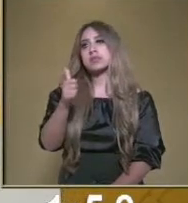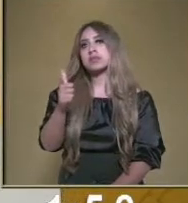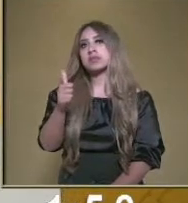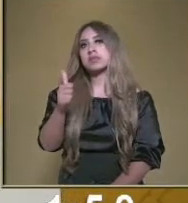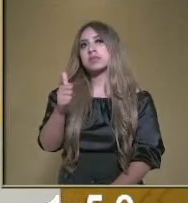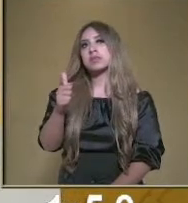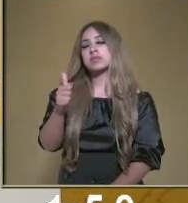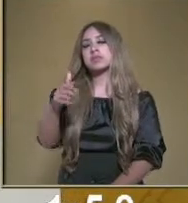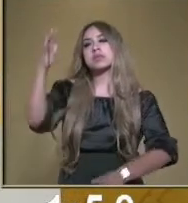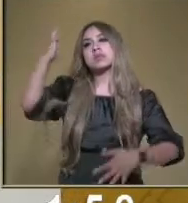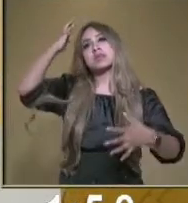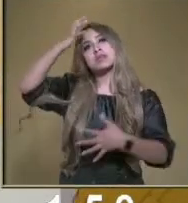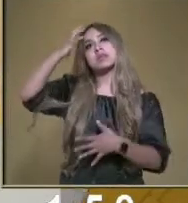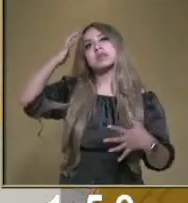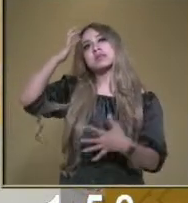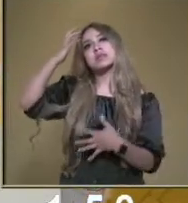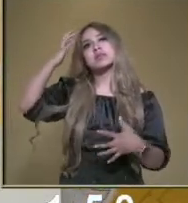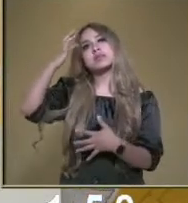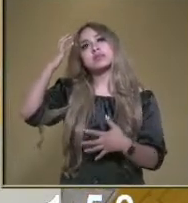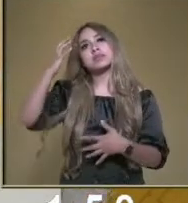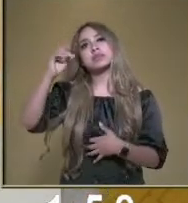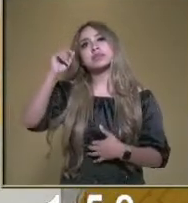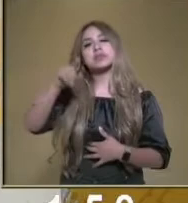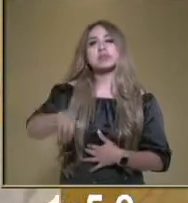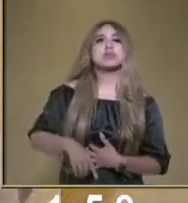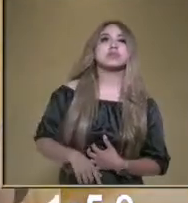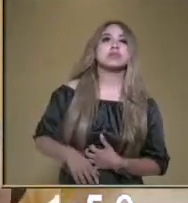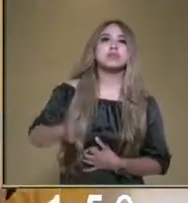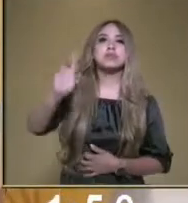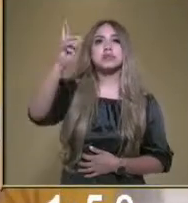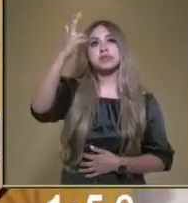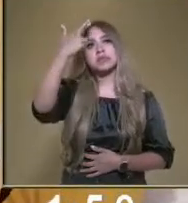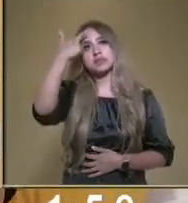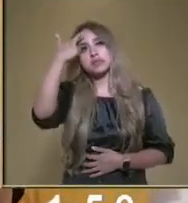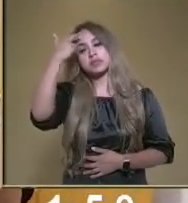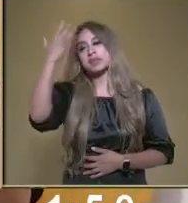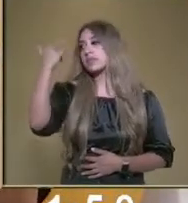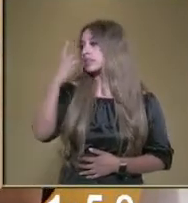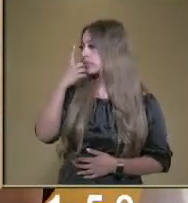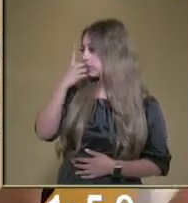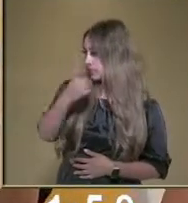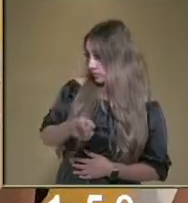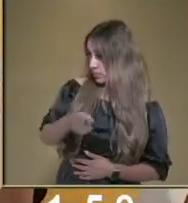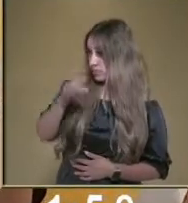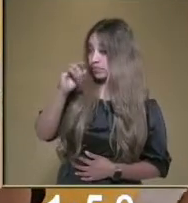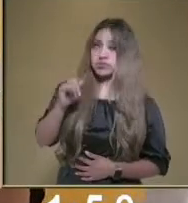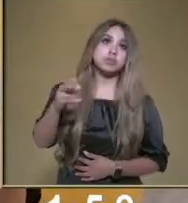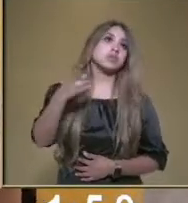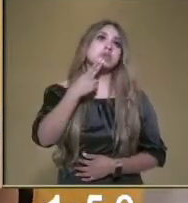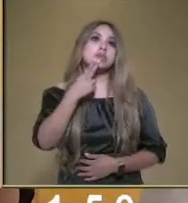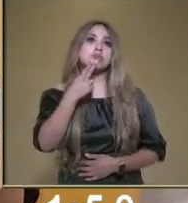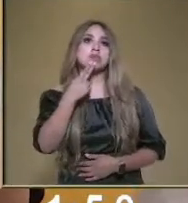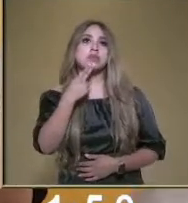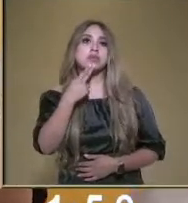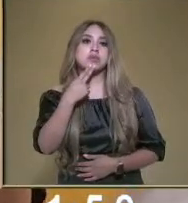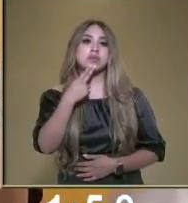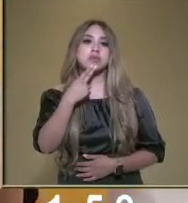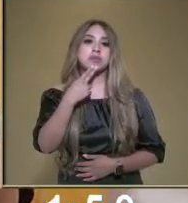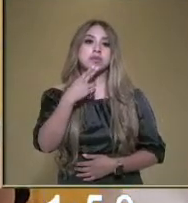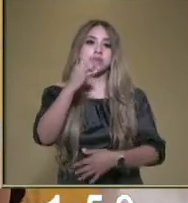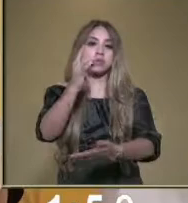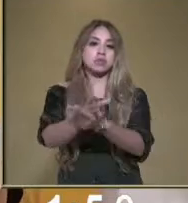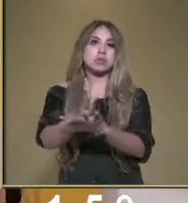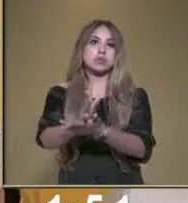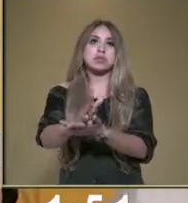menos una vez al día tenemos que bañarnos. Y recuerden lo que les habíamos dicho, utilizar solamente el agua